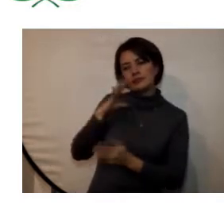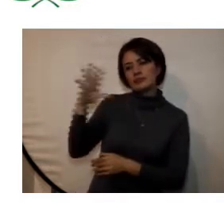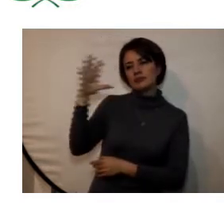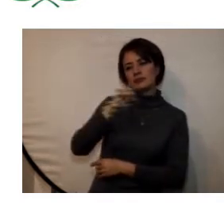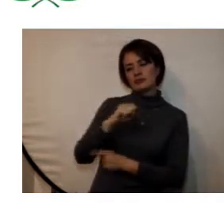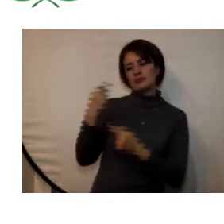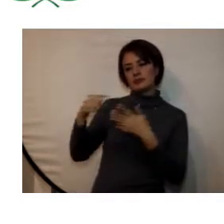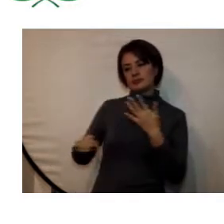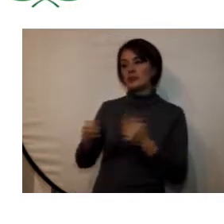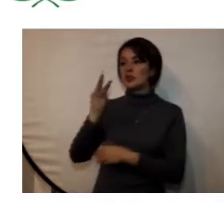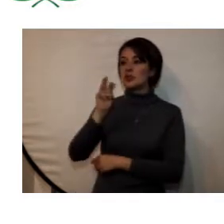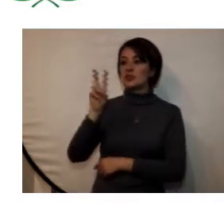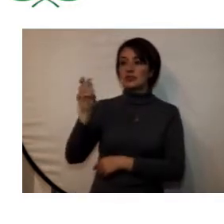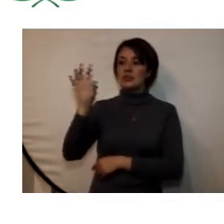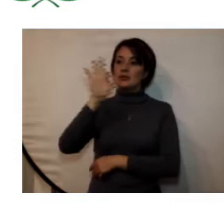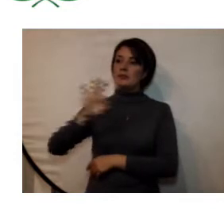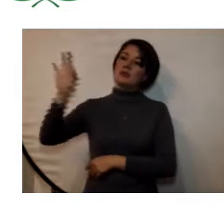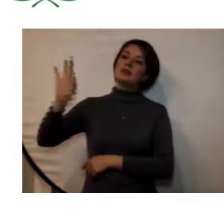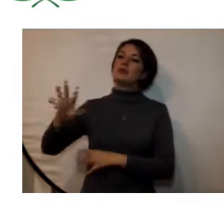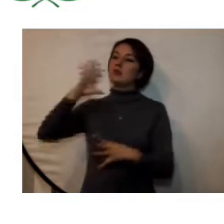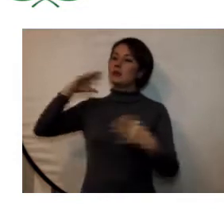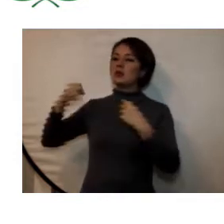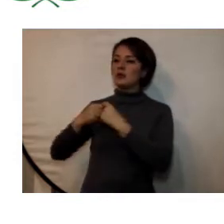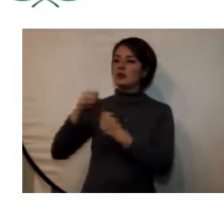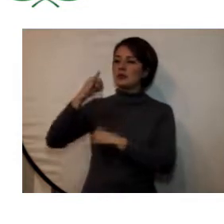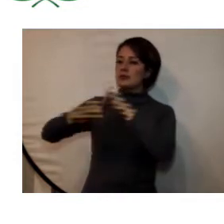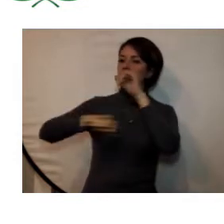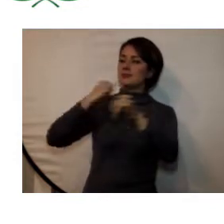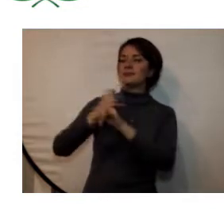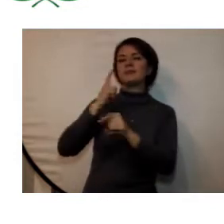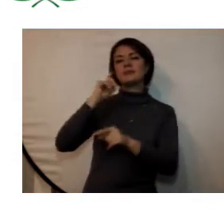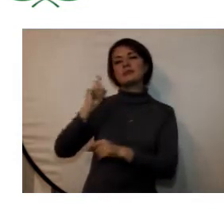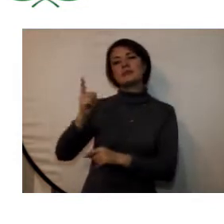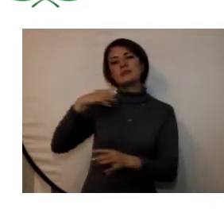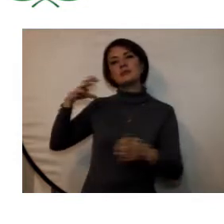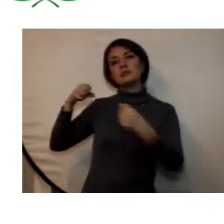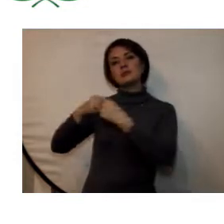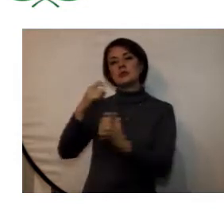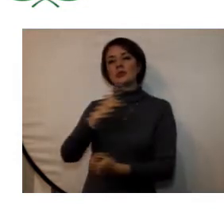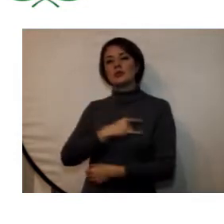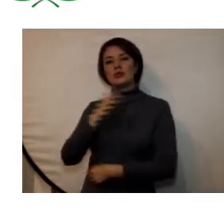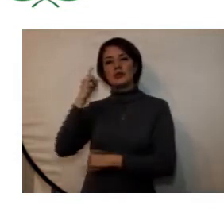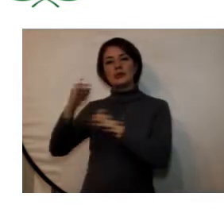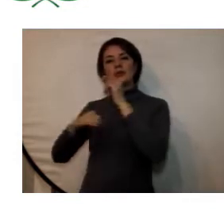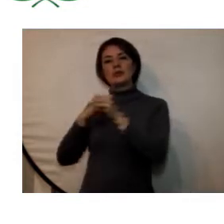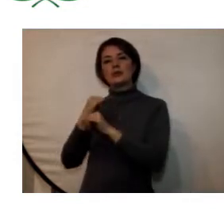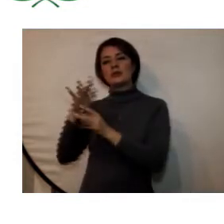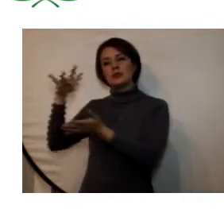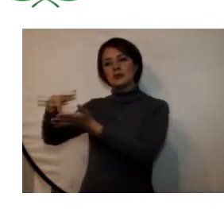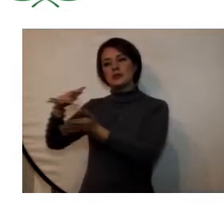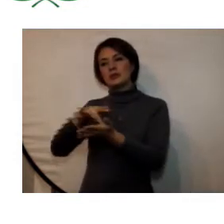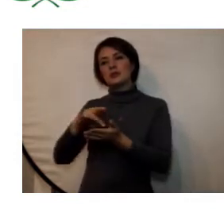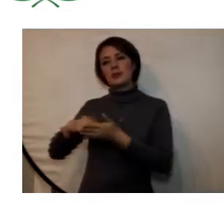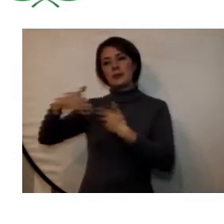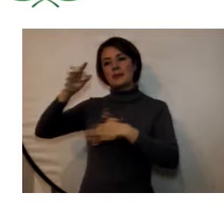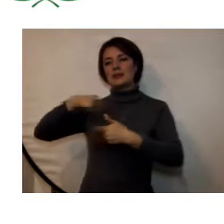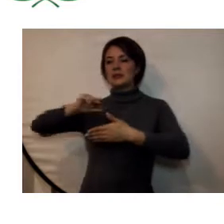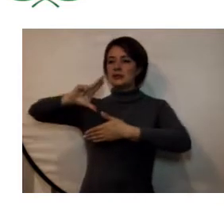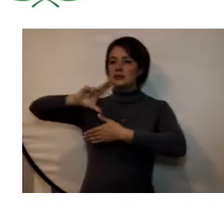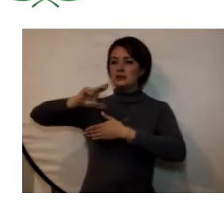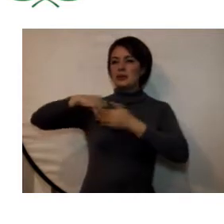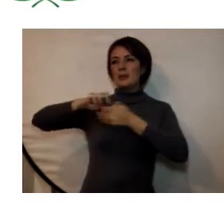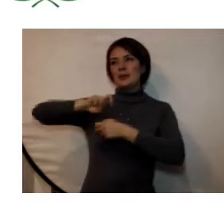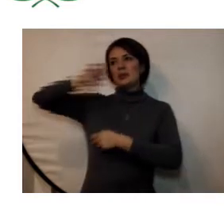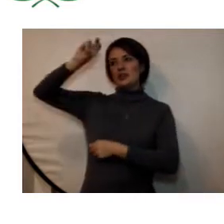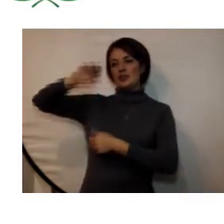aspectos el 87% de los convenios internacionales se han suscrito con universidades internacionales ubicadas en latinoamérica y américa